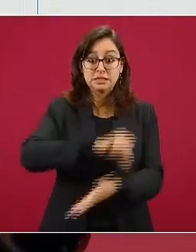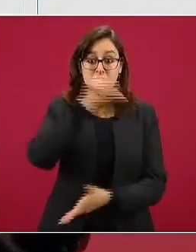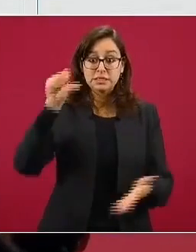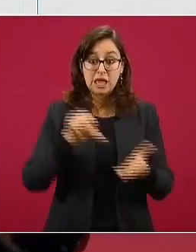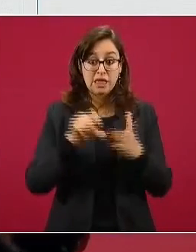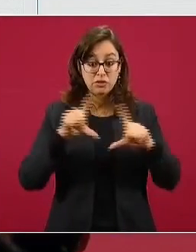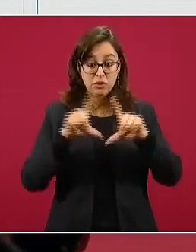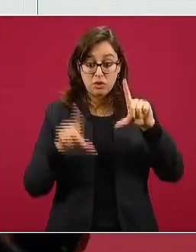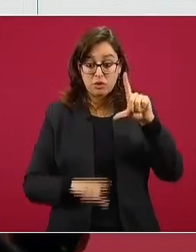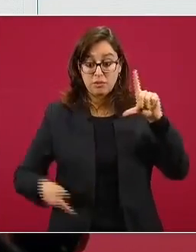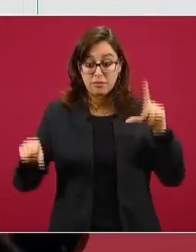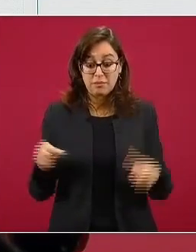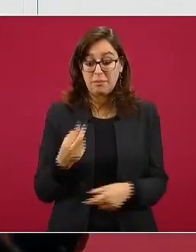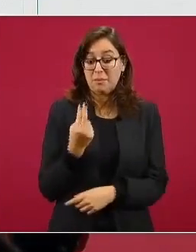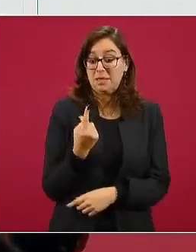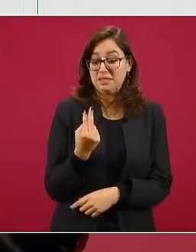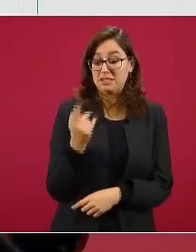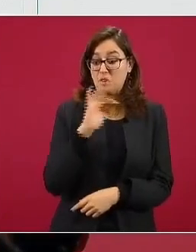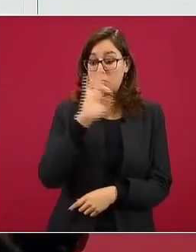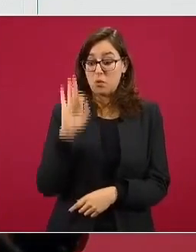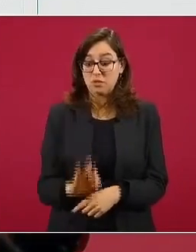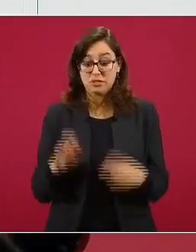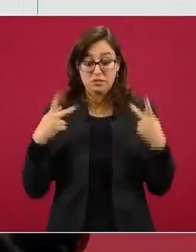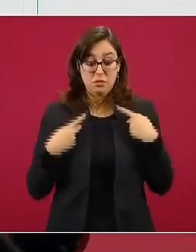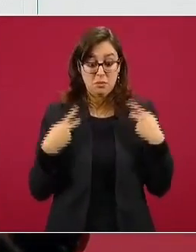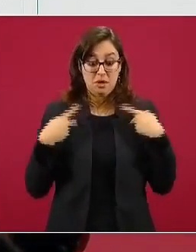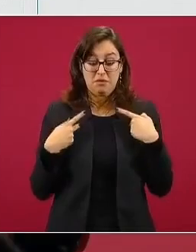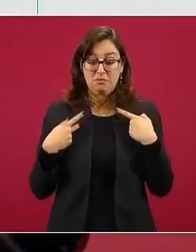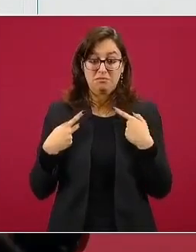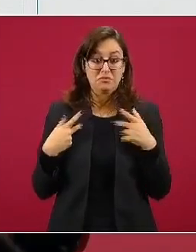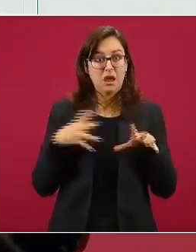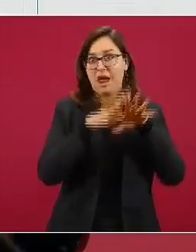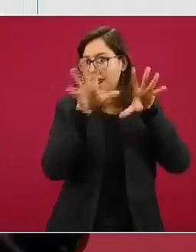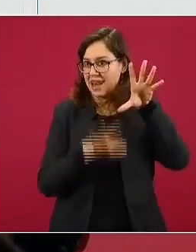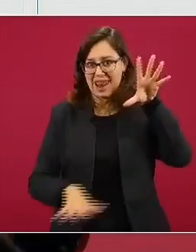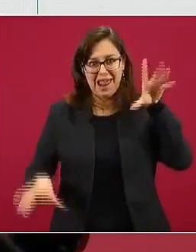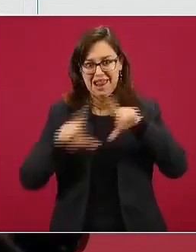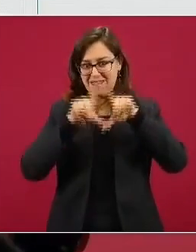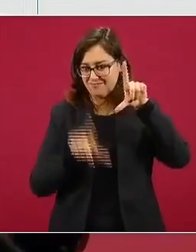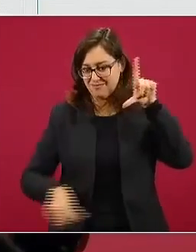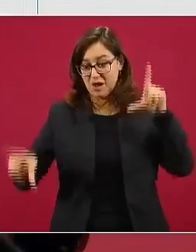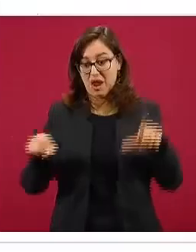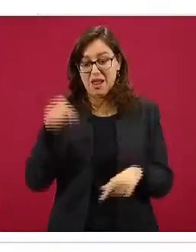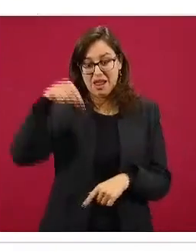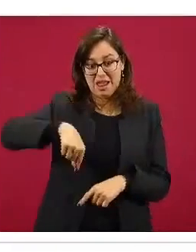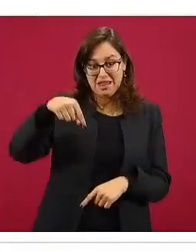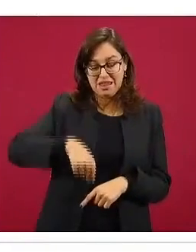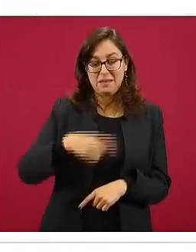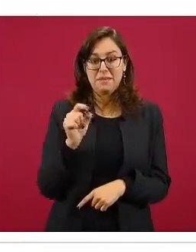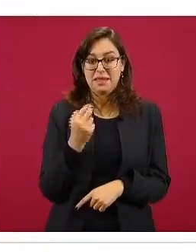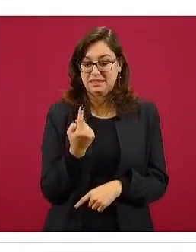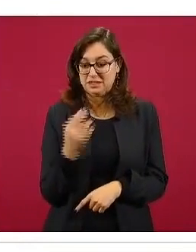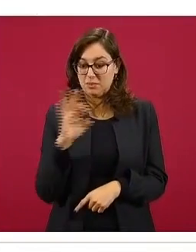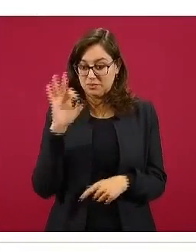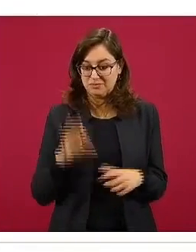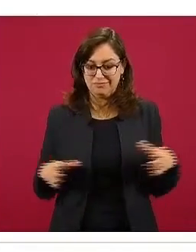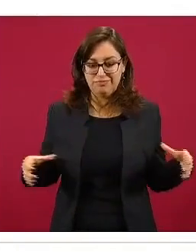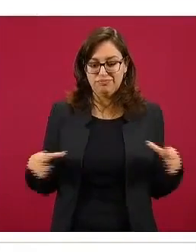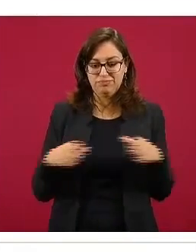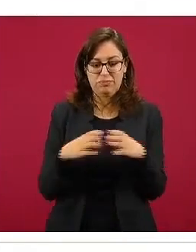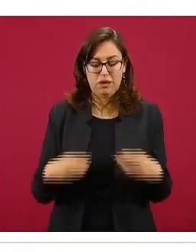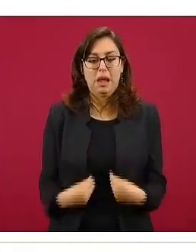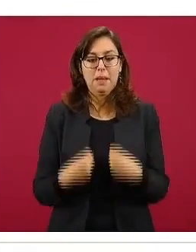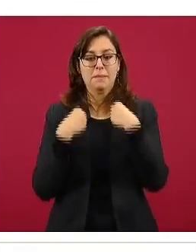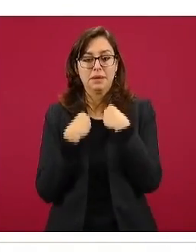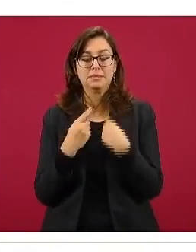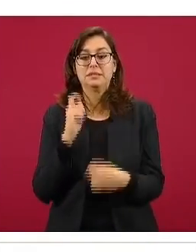vive casi el 25% de la población, casi la cuarta parte de la población mexicana, es la zona de mayor movilidad y es la zona